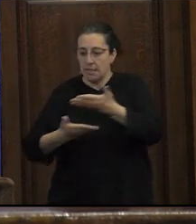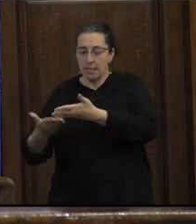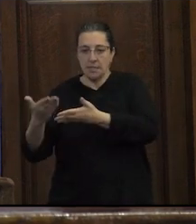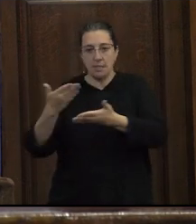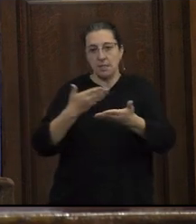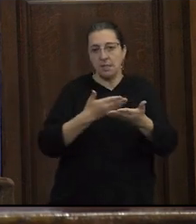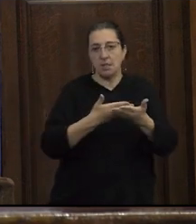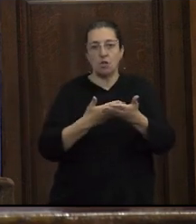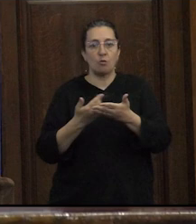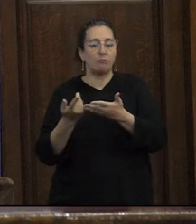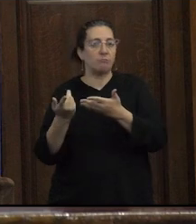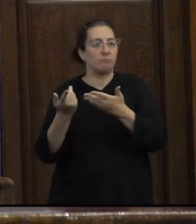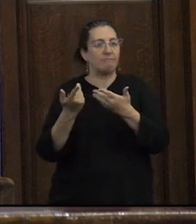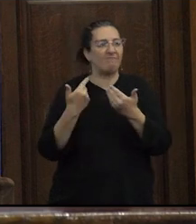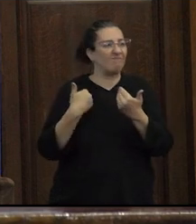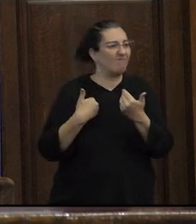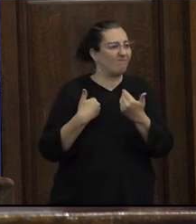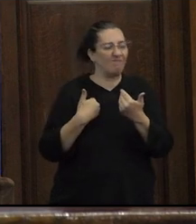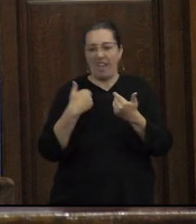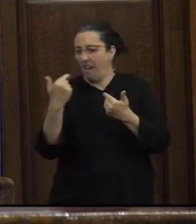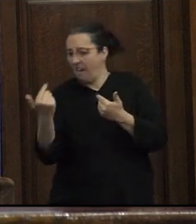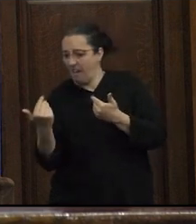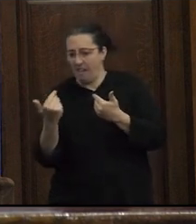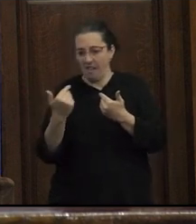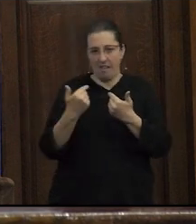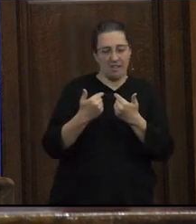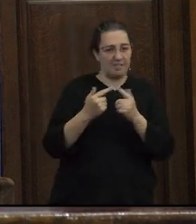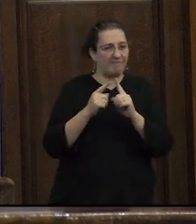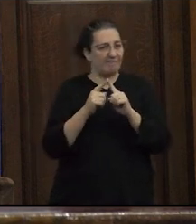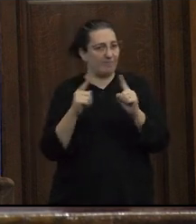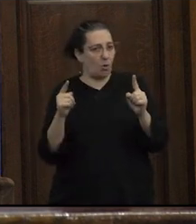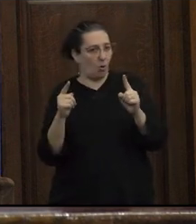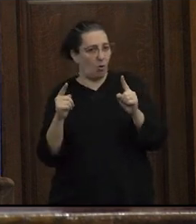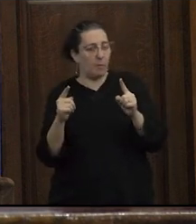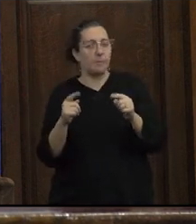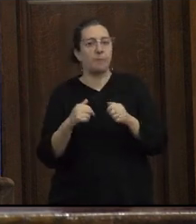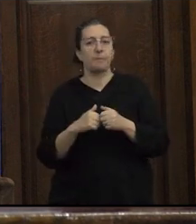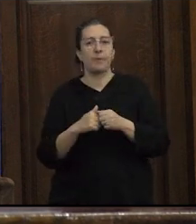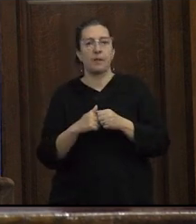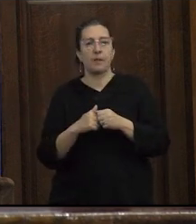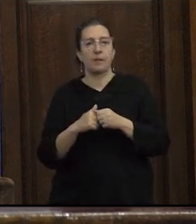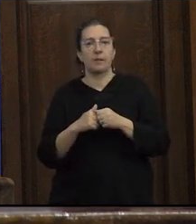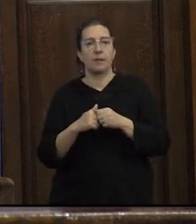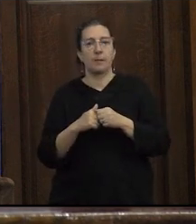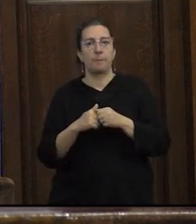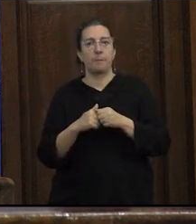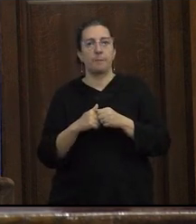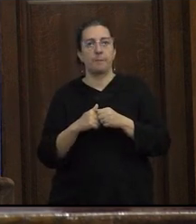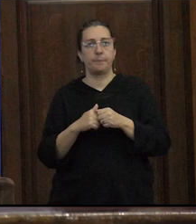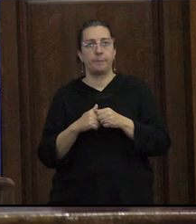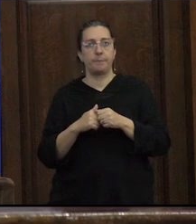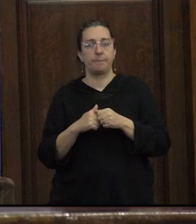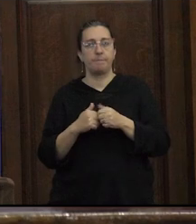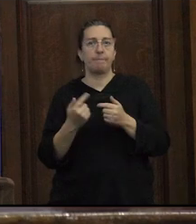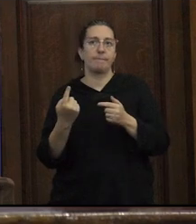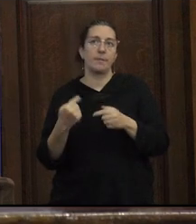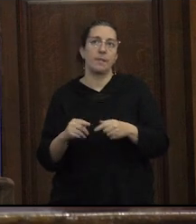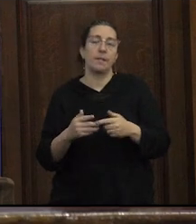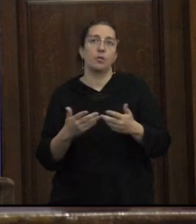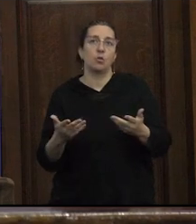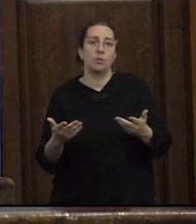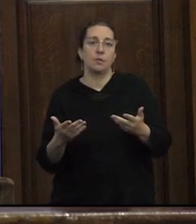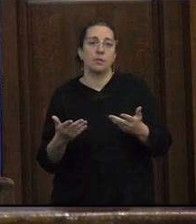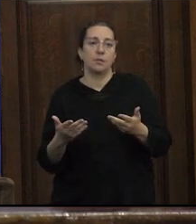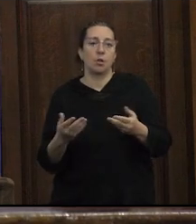de extrañamientos porque no sos ni de acá ni de allá como decía Gloria Anzaldúa y